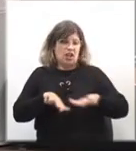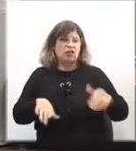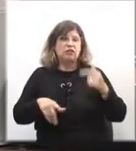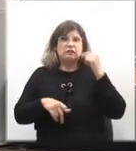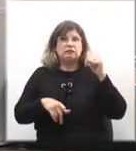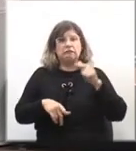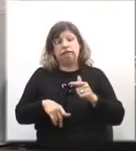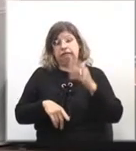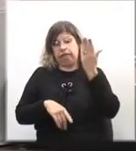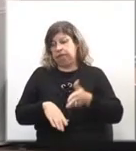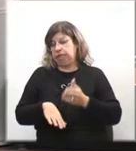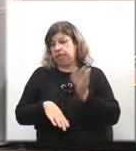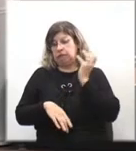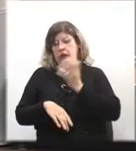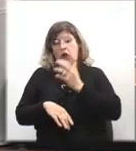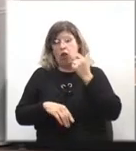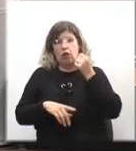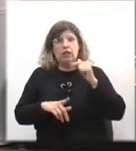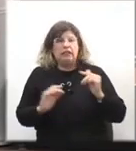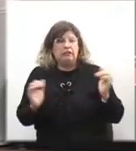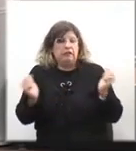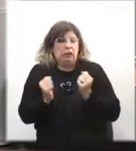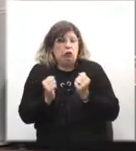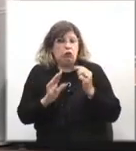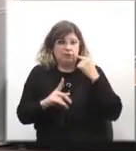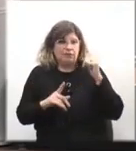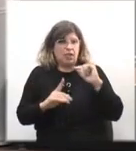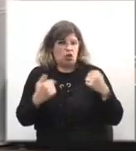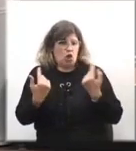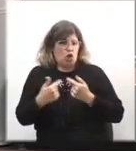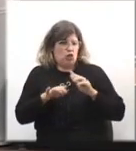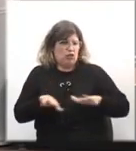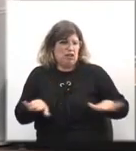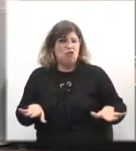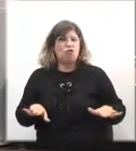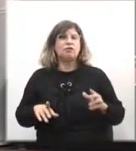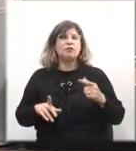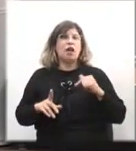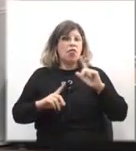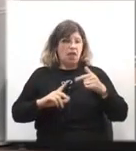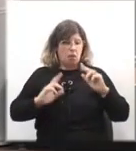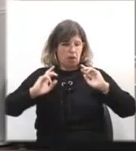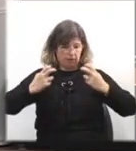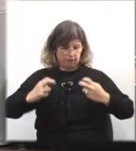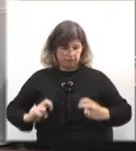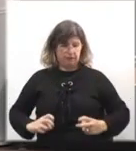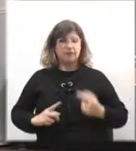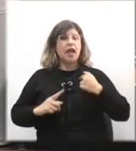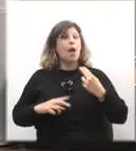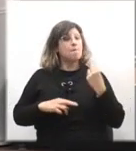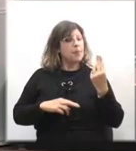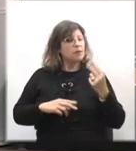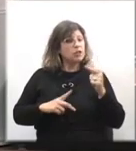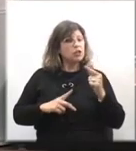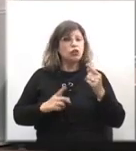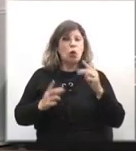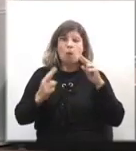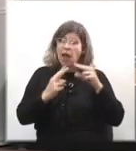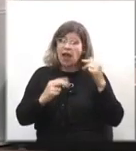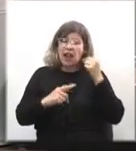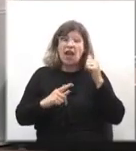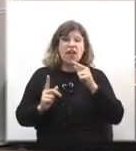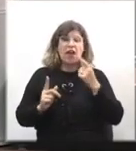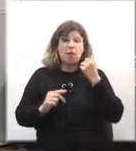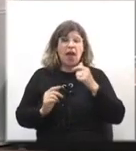generaba el terror colectivo en todos nosotros. Luego de revisarnos, nos habilitaban a ver a nuestro padre y jugar con él en un